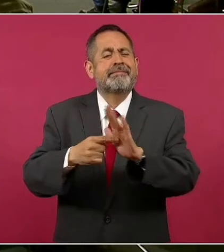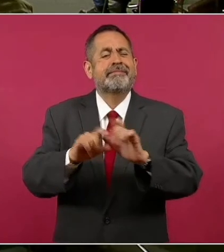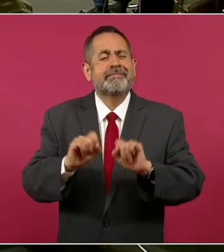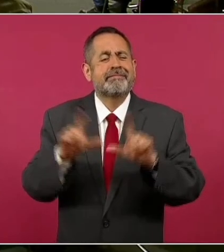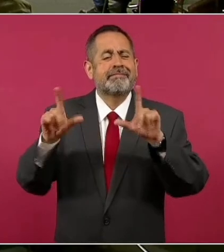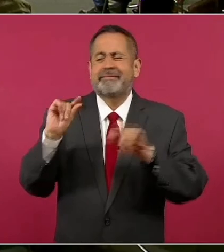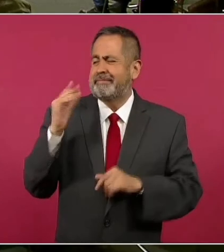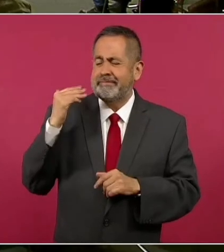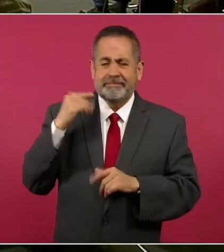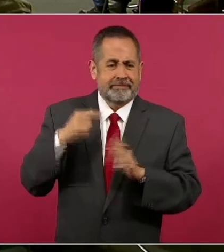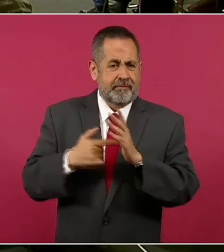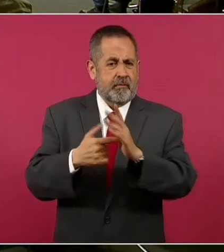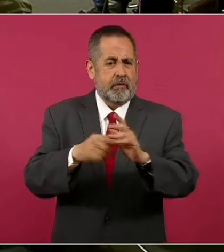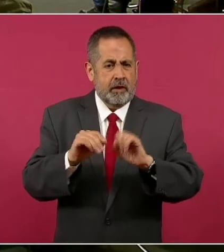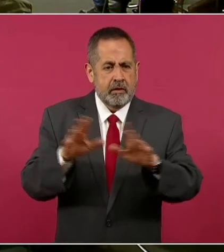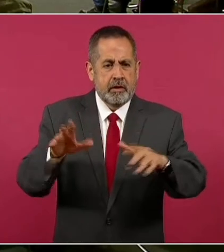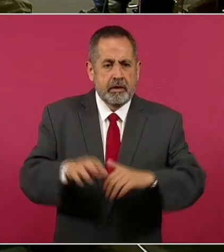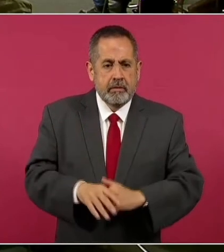días,